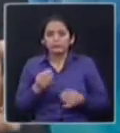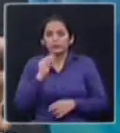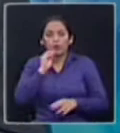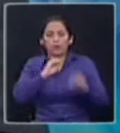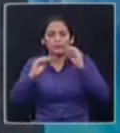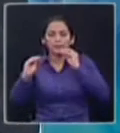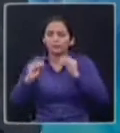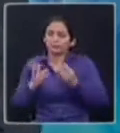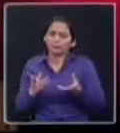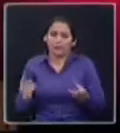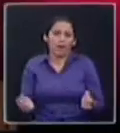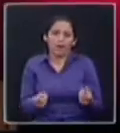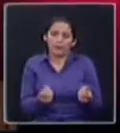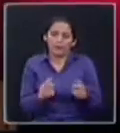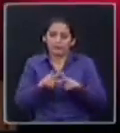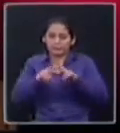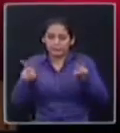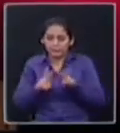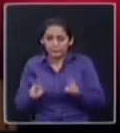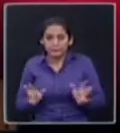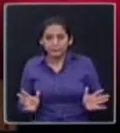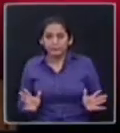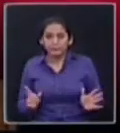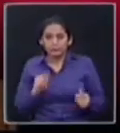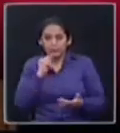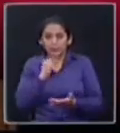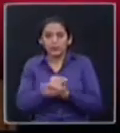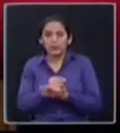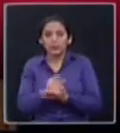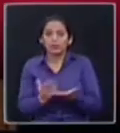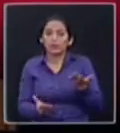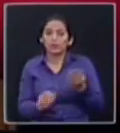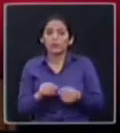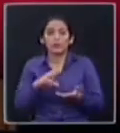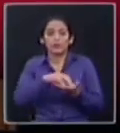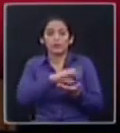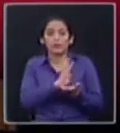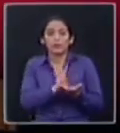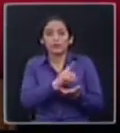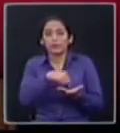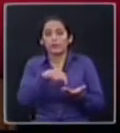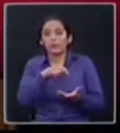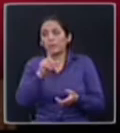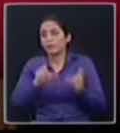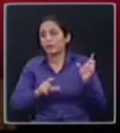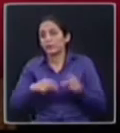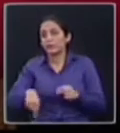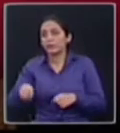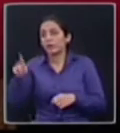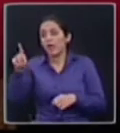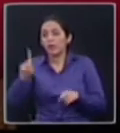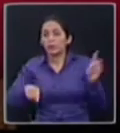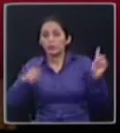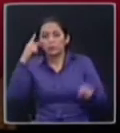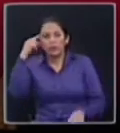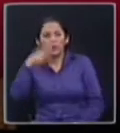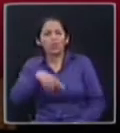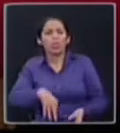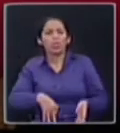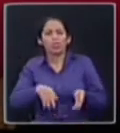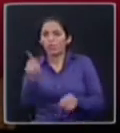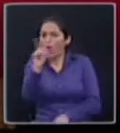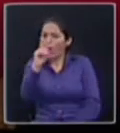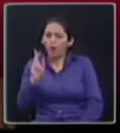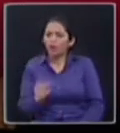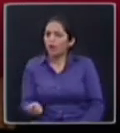instancias. No queremos decir con esto de que no, como Asamblea Nacional, no estamos exhortando a todas las diferentes instancias, fiscalía, la parte judicial, de que